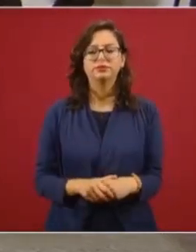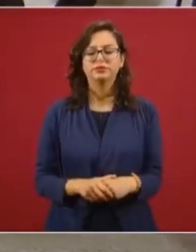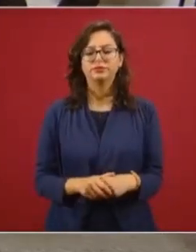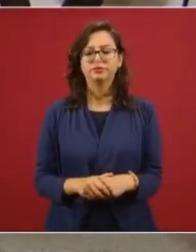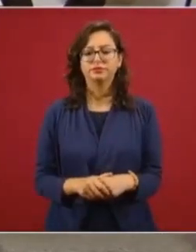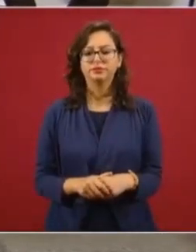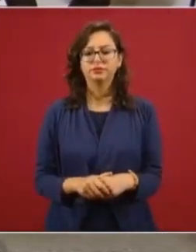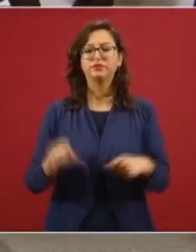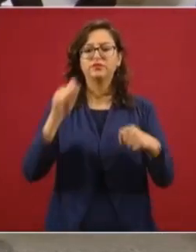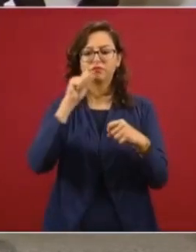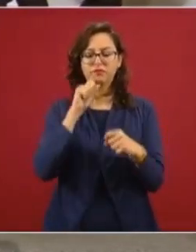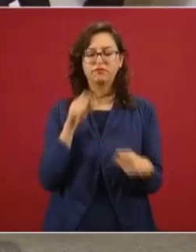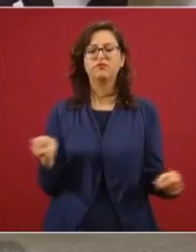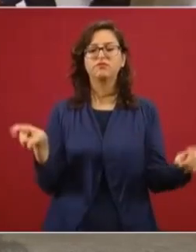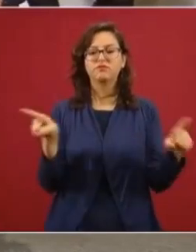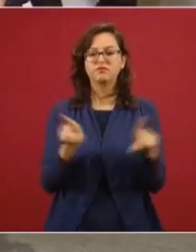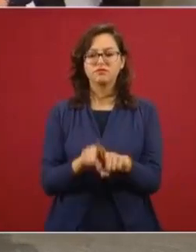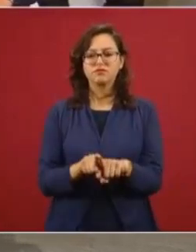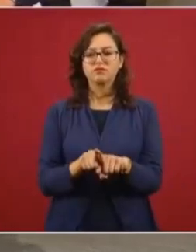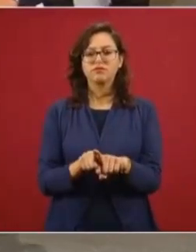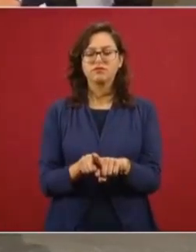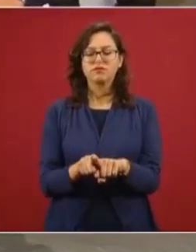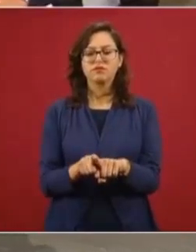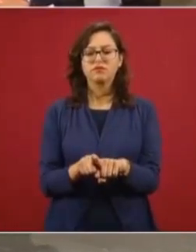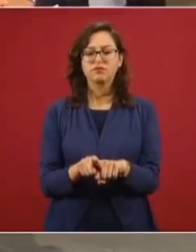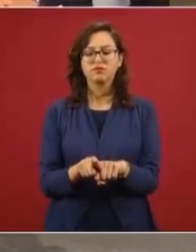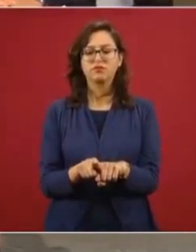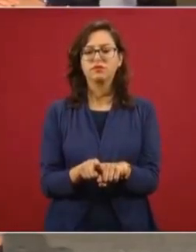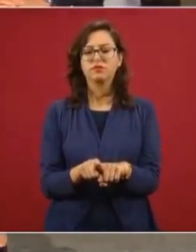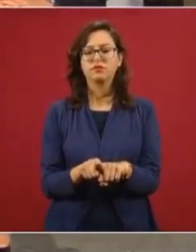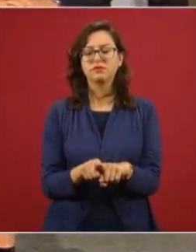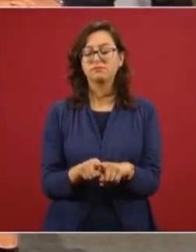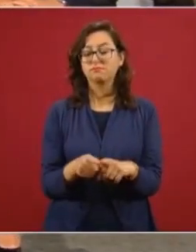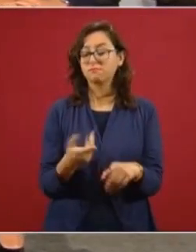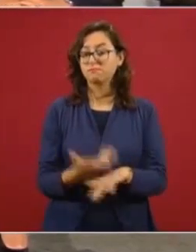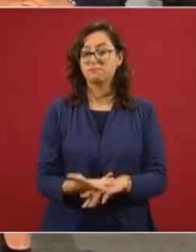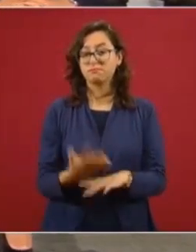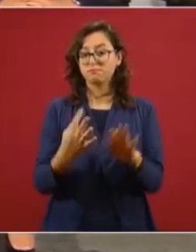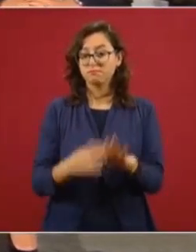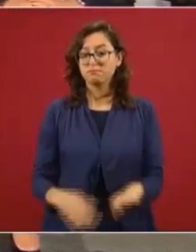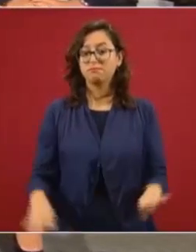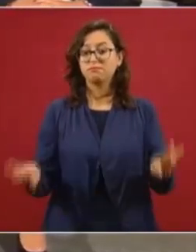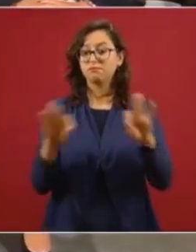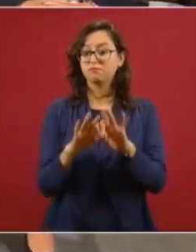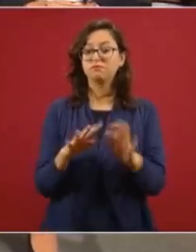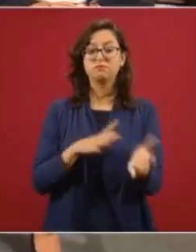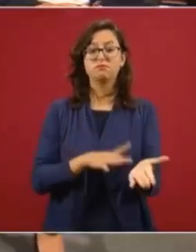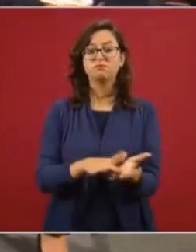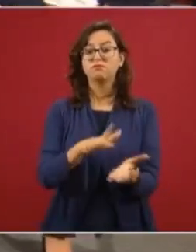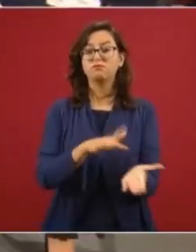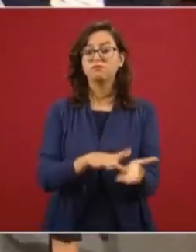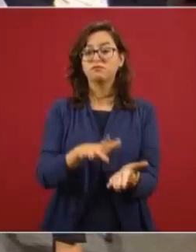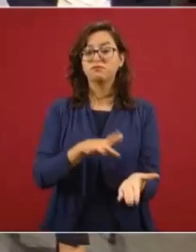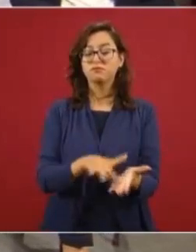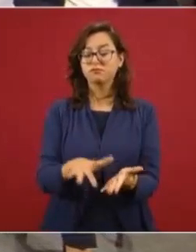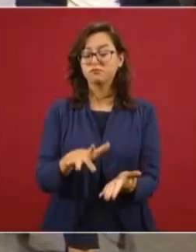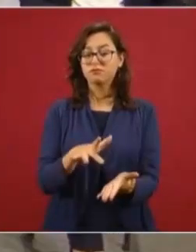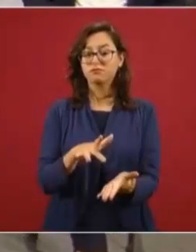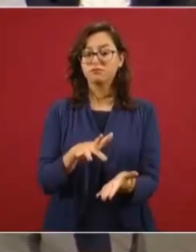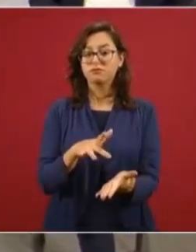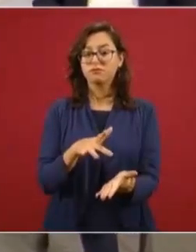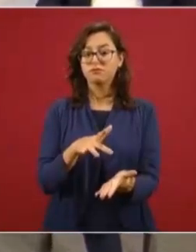contado también, y esto es muy importante, con el apoyo de